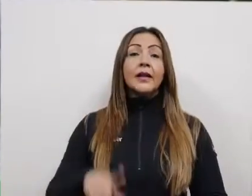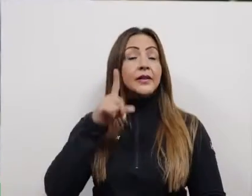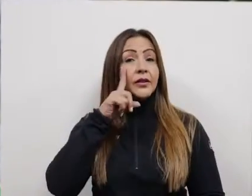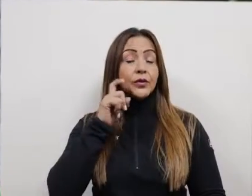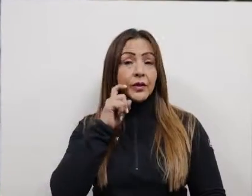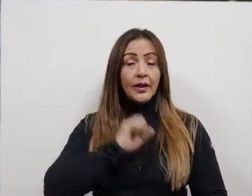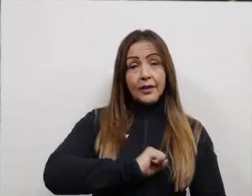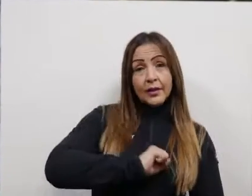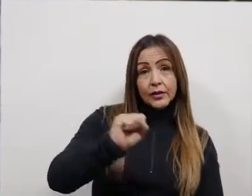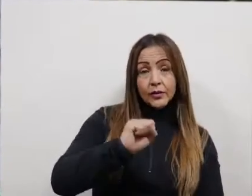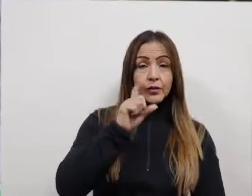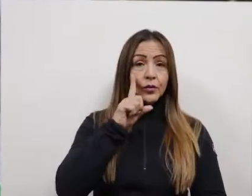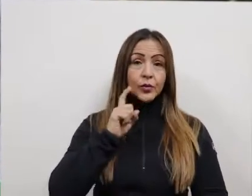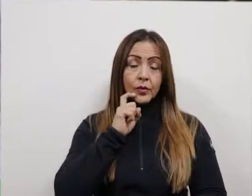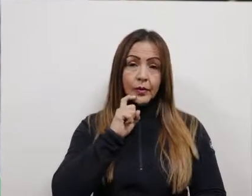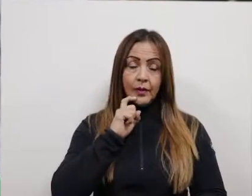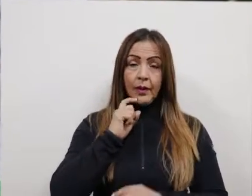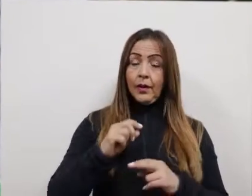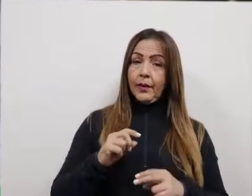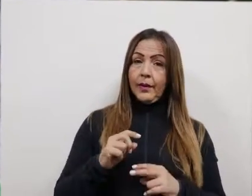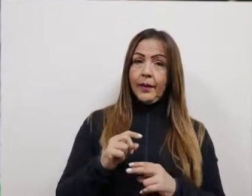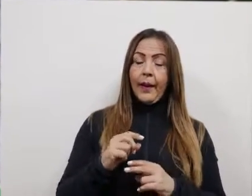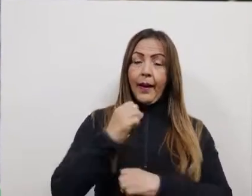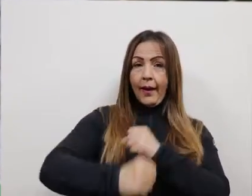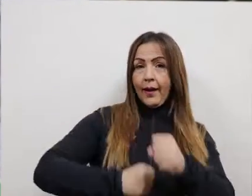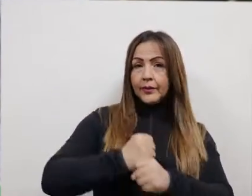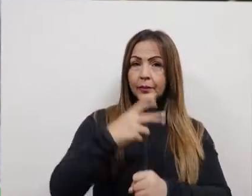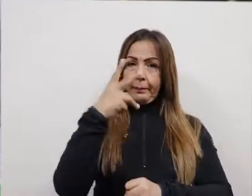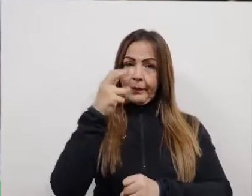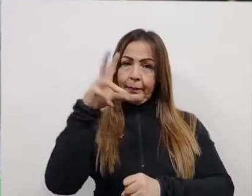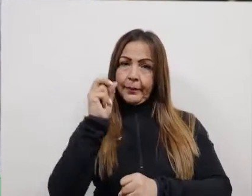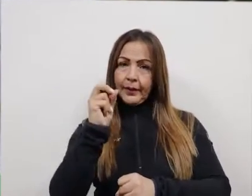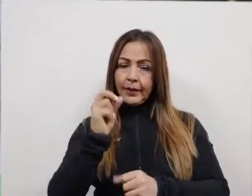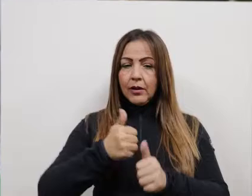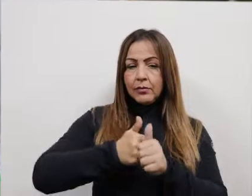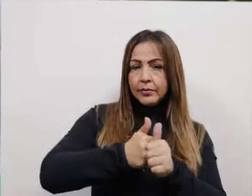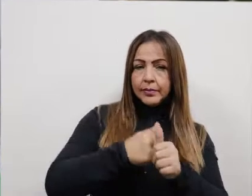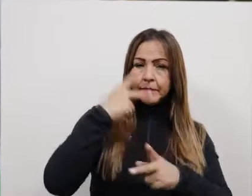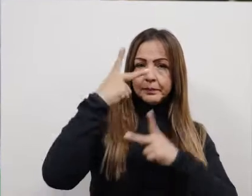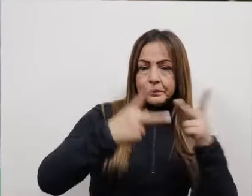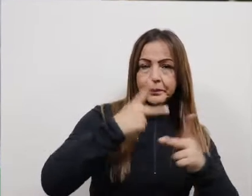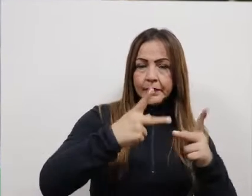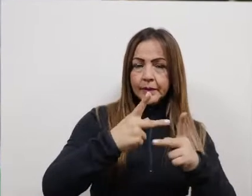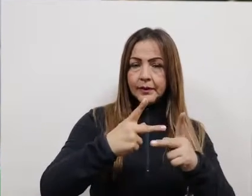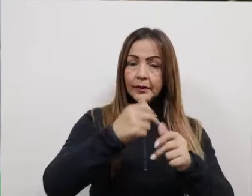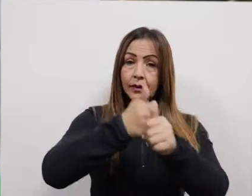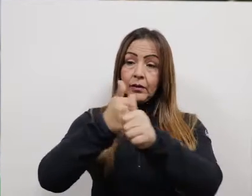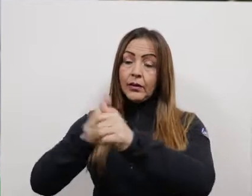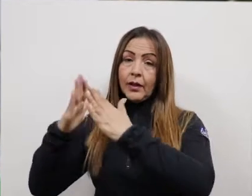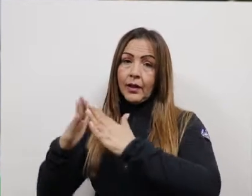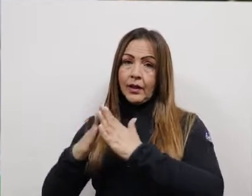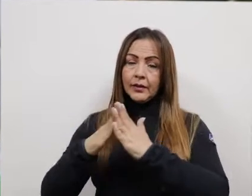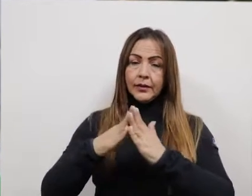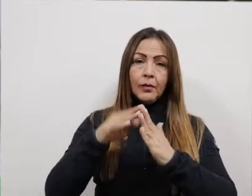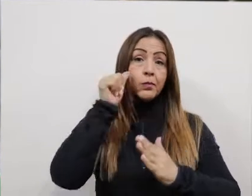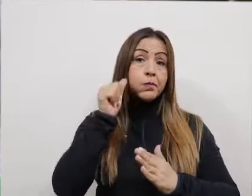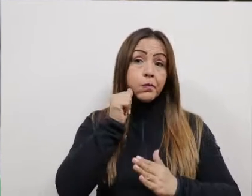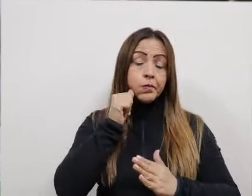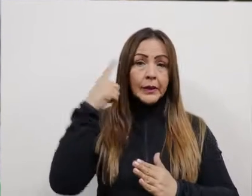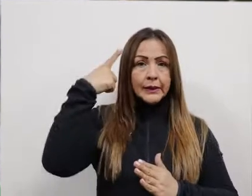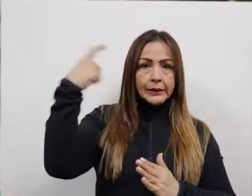sexualidad, derechos sexuales y reproductivos en el año 2020 se realizaron 1.600 visitas domiciliarias a gestantes de alto riesgo,